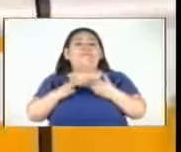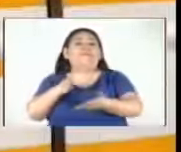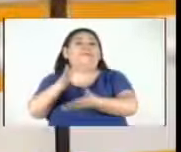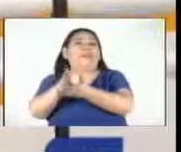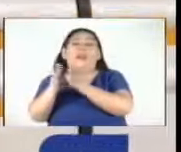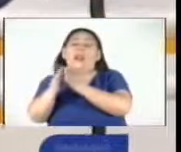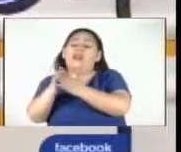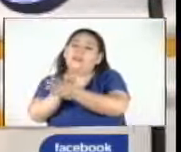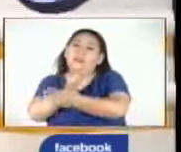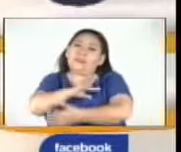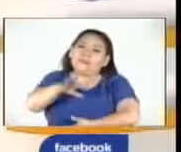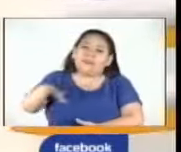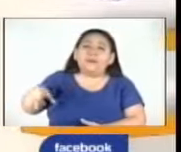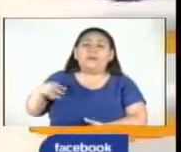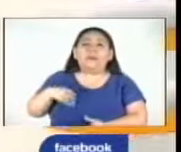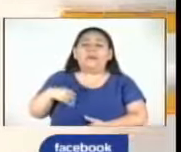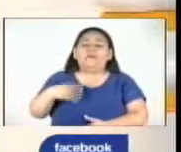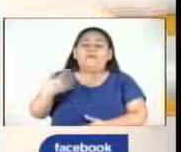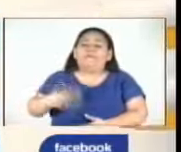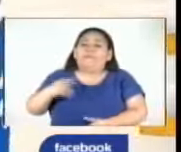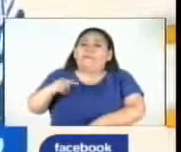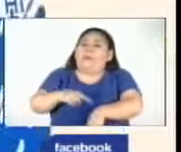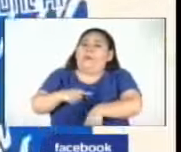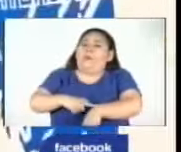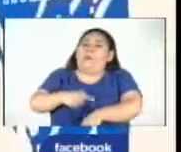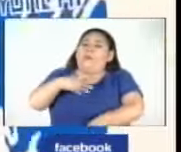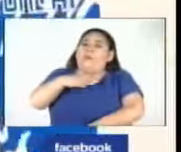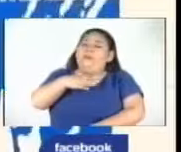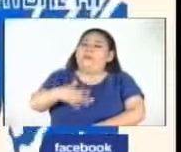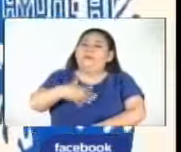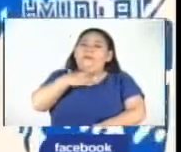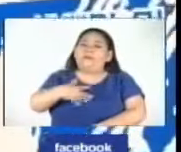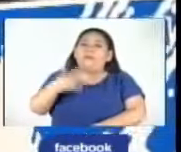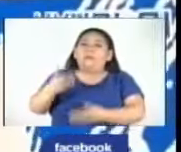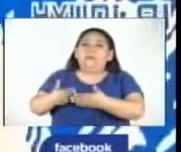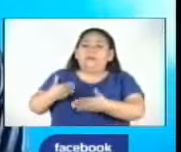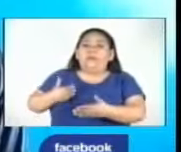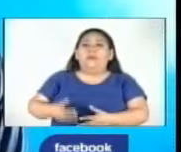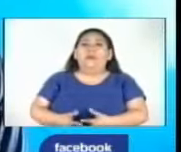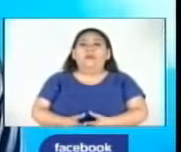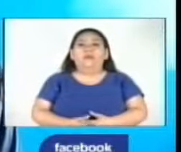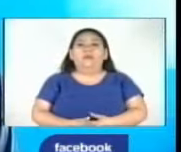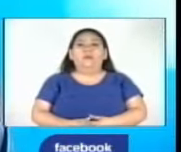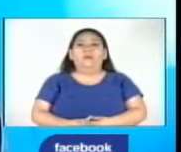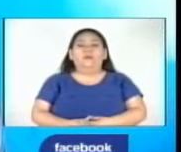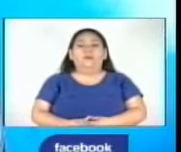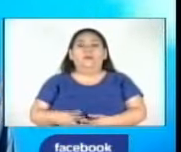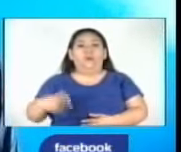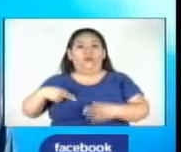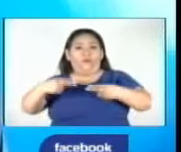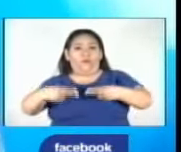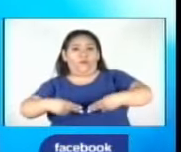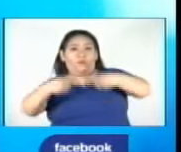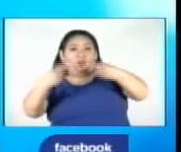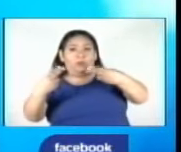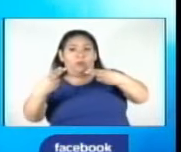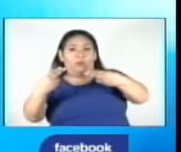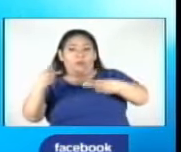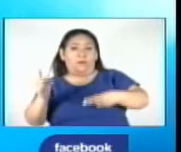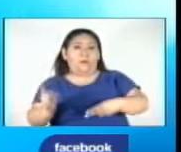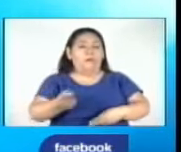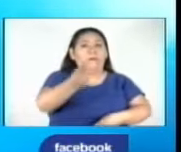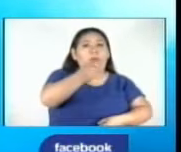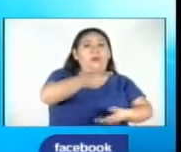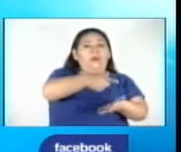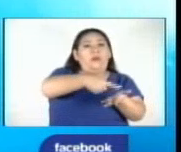a su casa con su familia. Narra el difícil momento que pasó segundos antes de la colisión. Traían de la frontera y me llevaban a la